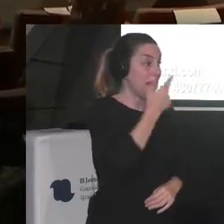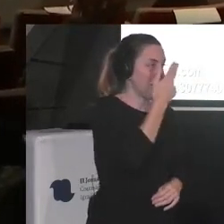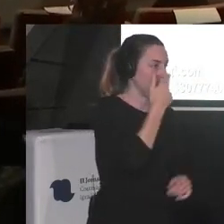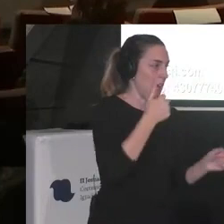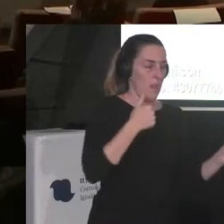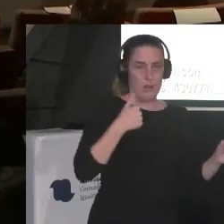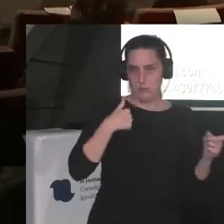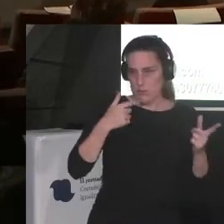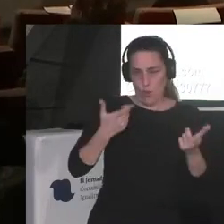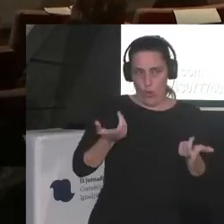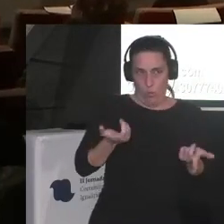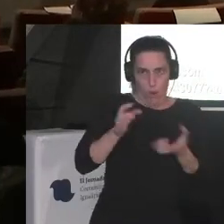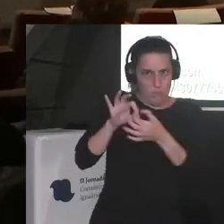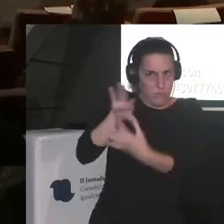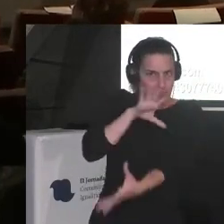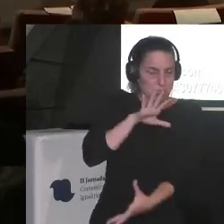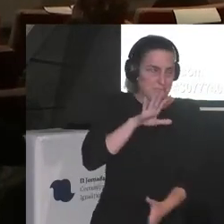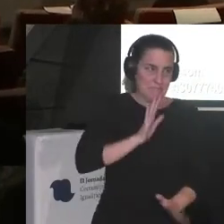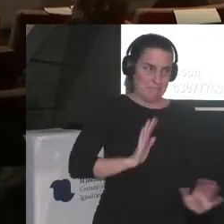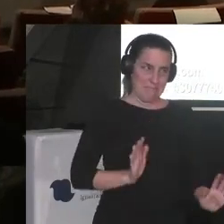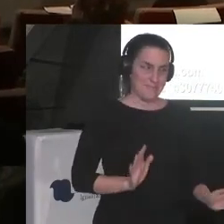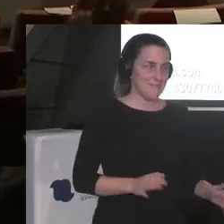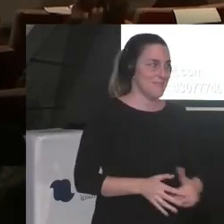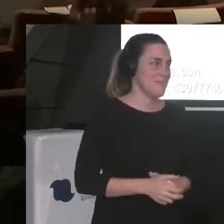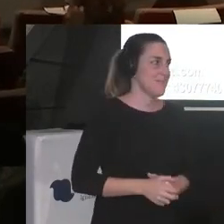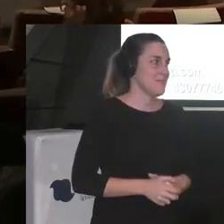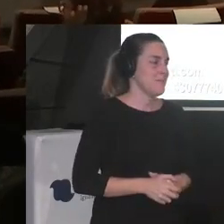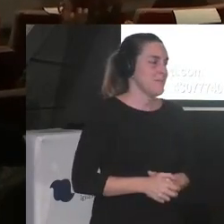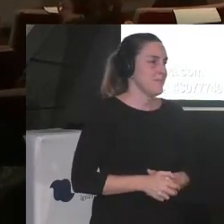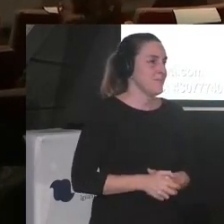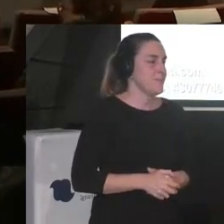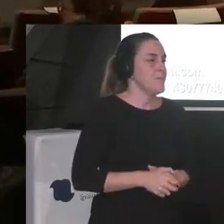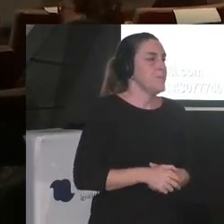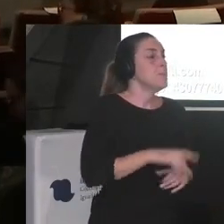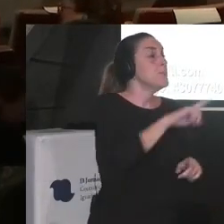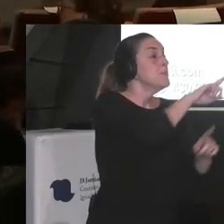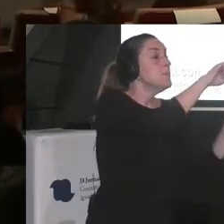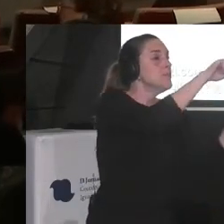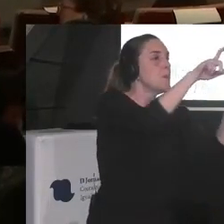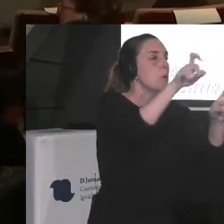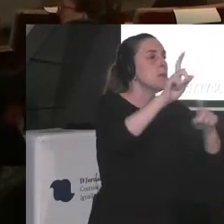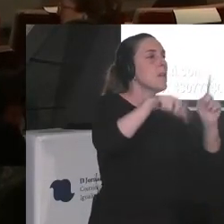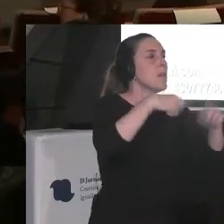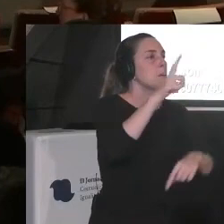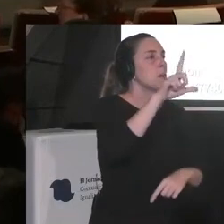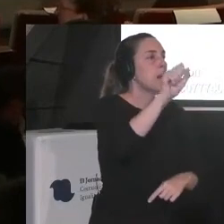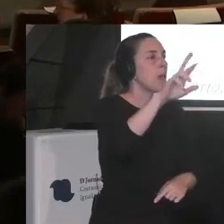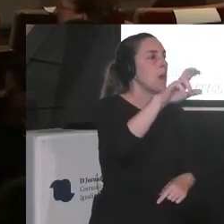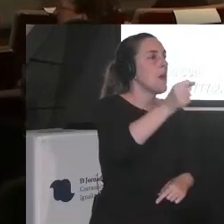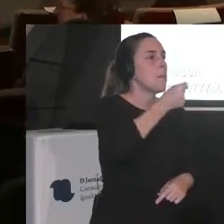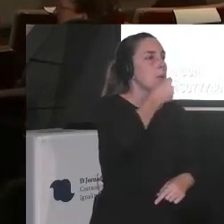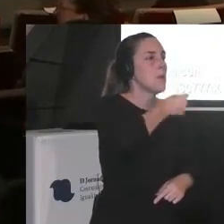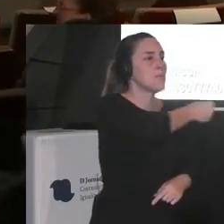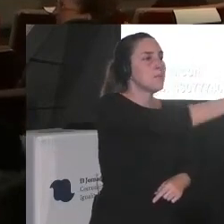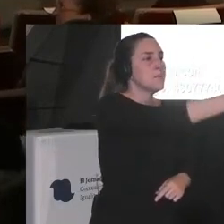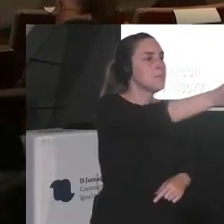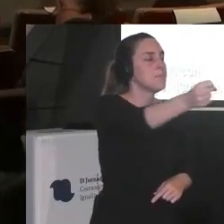se explicaba para nada vale por allí tenemos preguntillas y luego pasamos a Lara paso el micro para allá